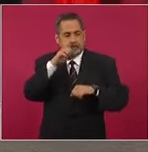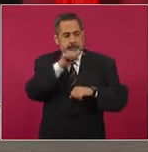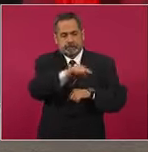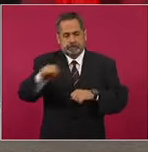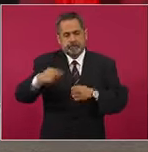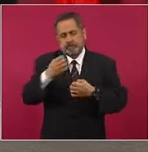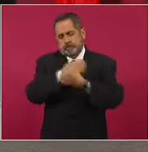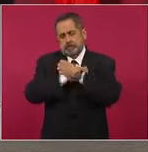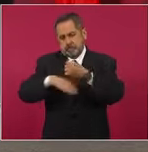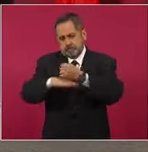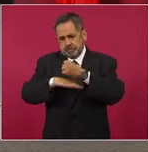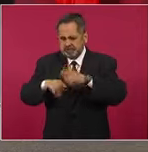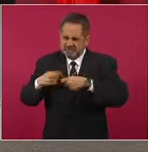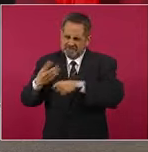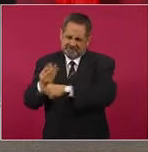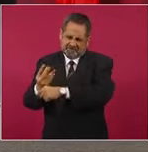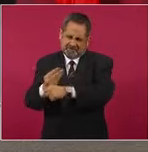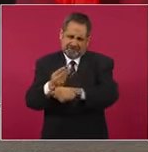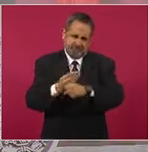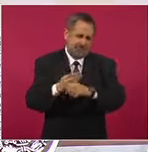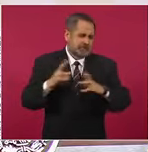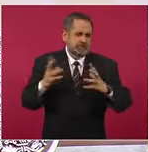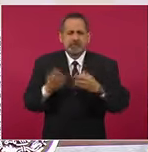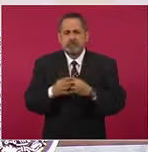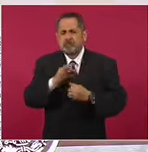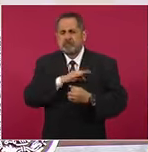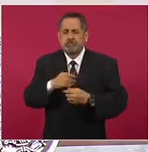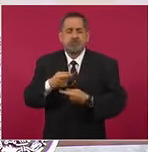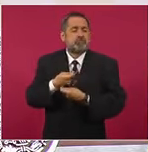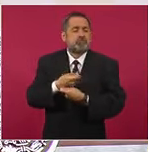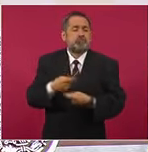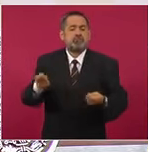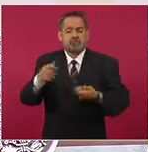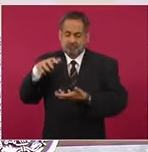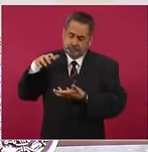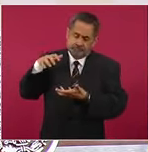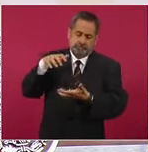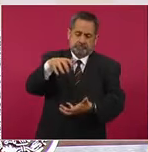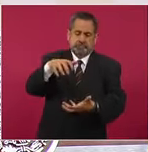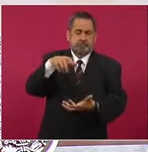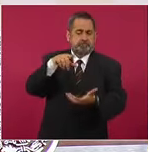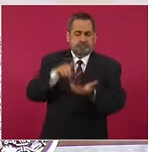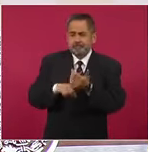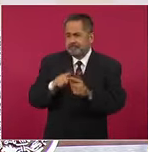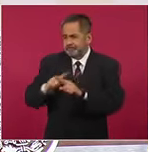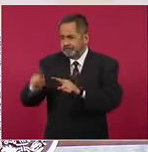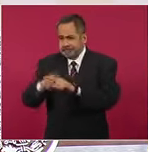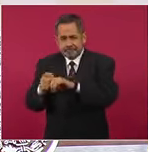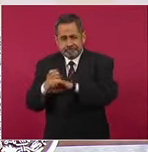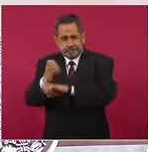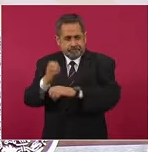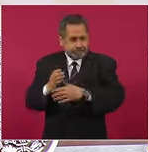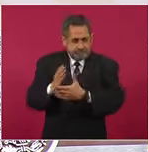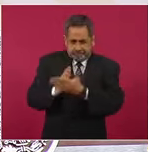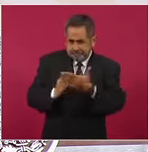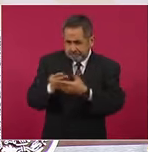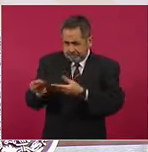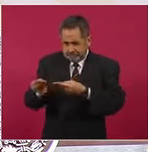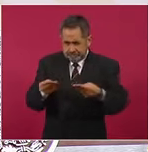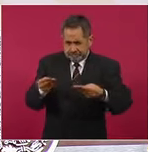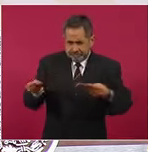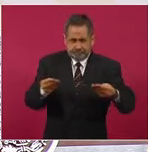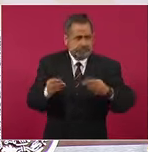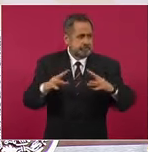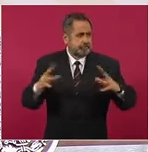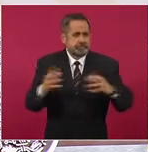básica. Debido a esto, proyectamos una dispersión equitativa de los recursos en todas las entidades federativas para que alcancen más